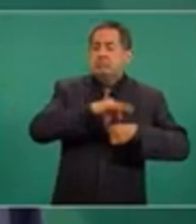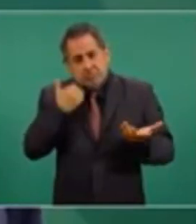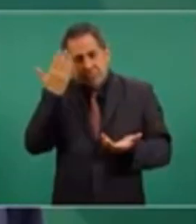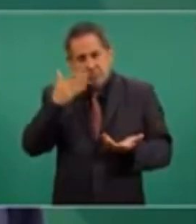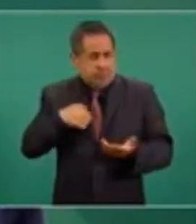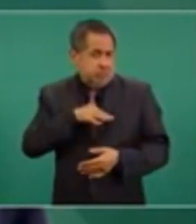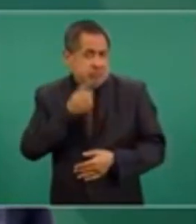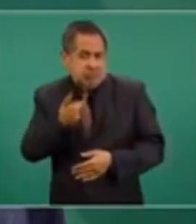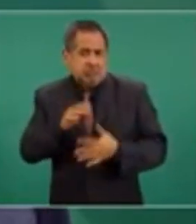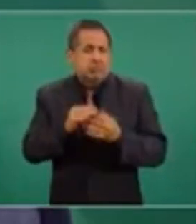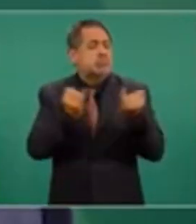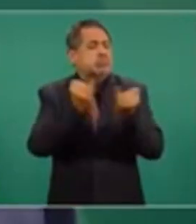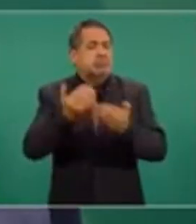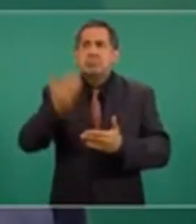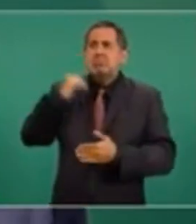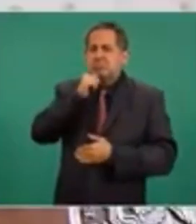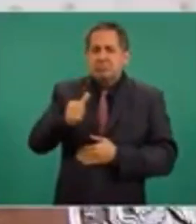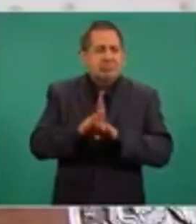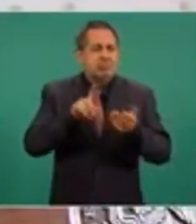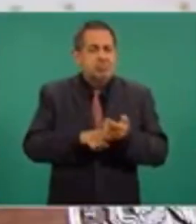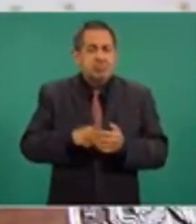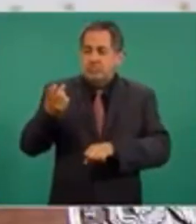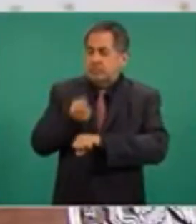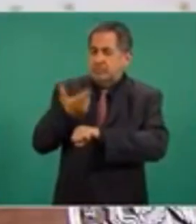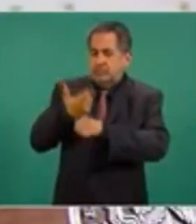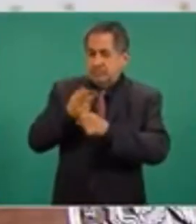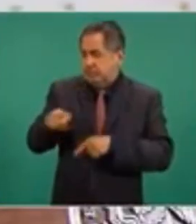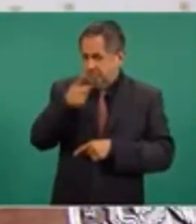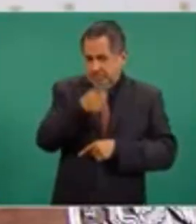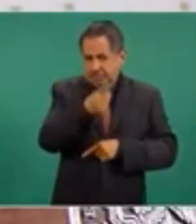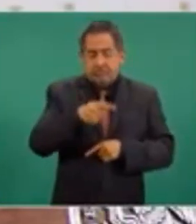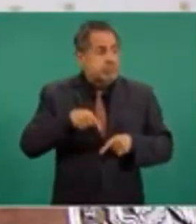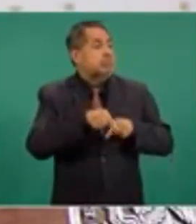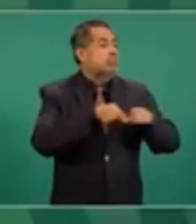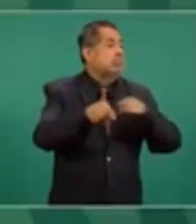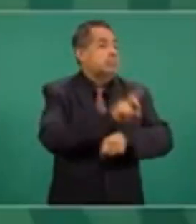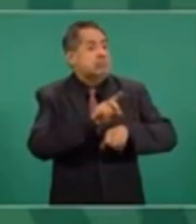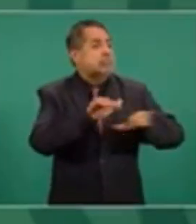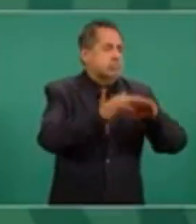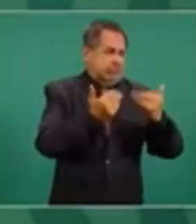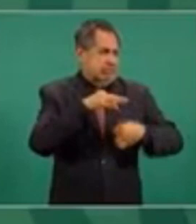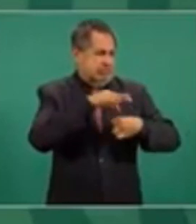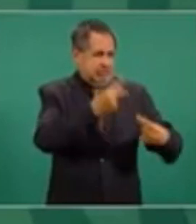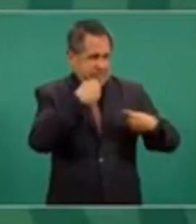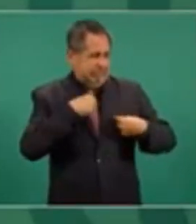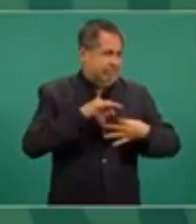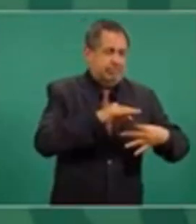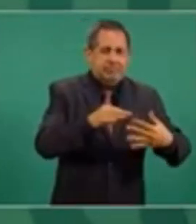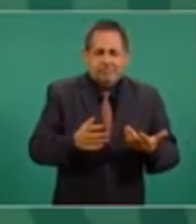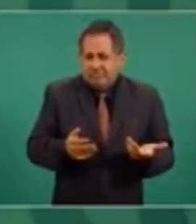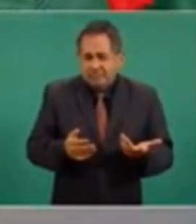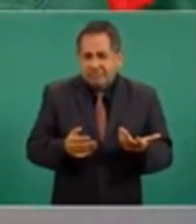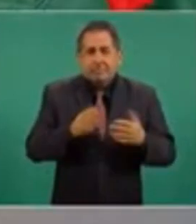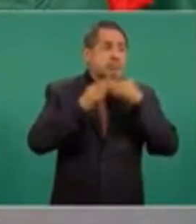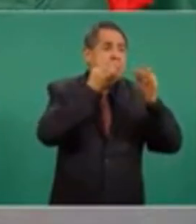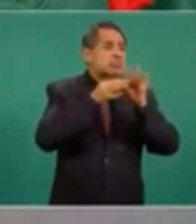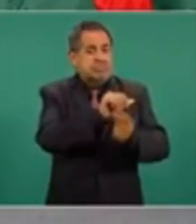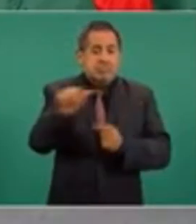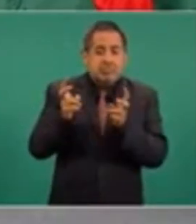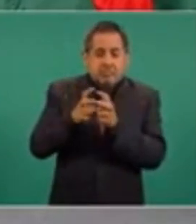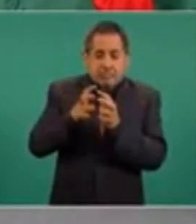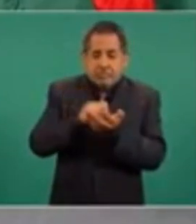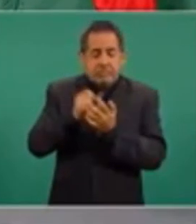si puedo decir que no se haga como antes, de que se mandaban los secretarios, de delegados de un partido, para hacer campaña,